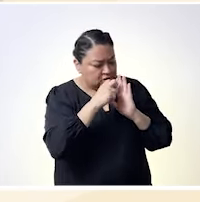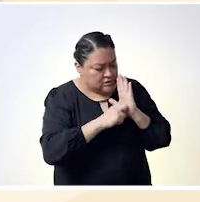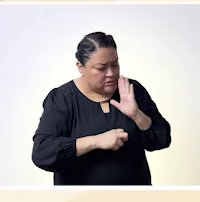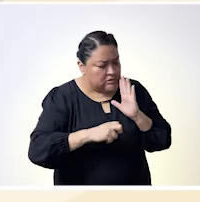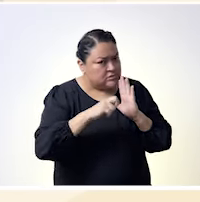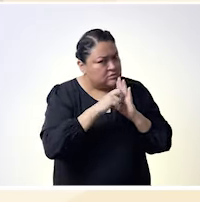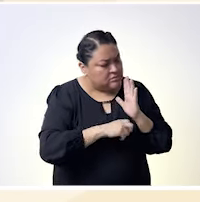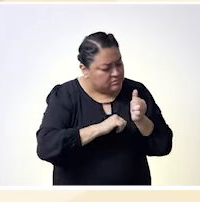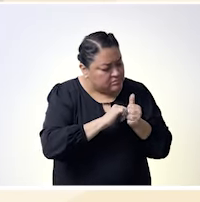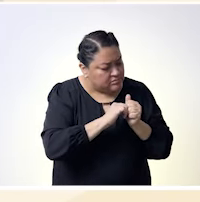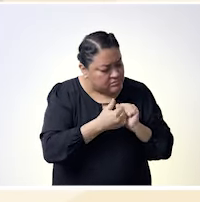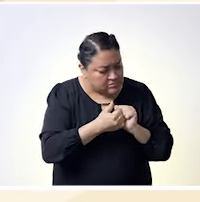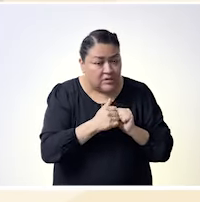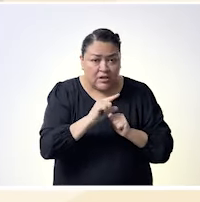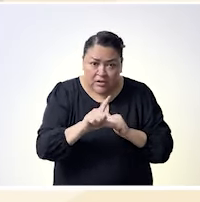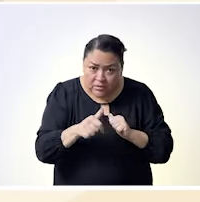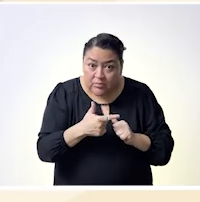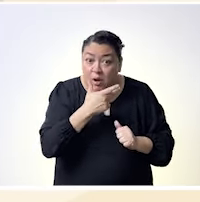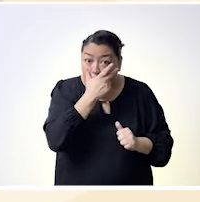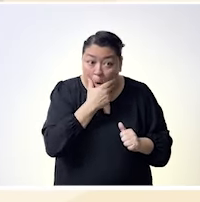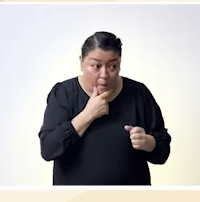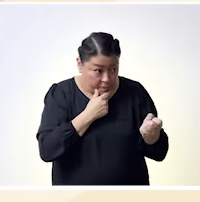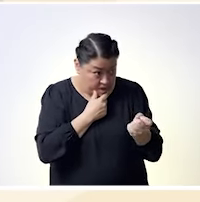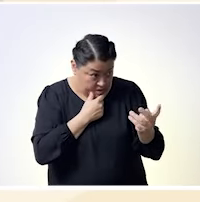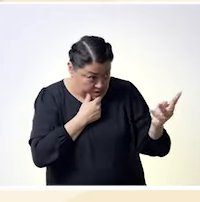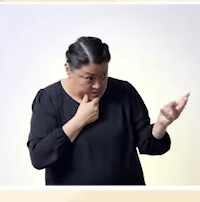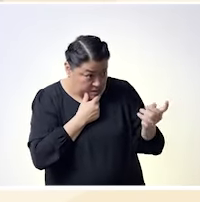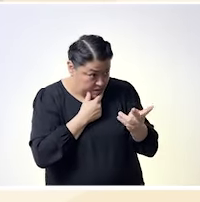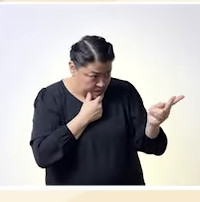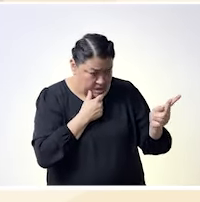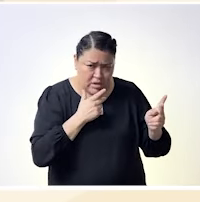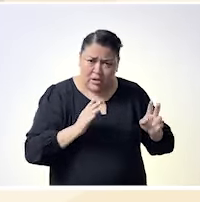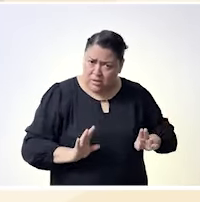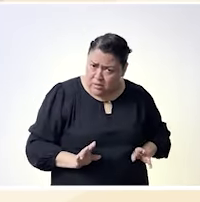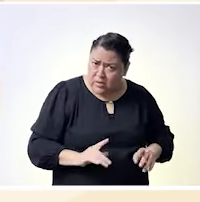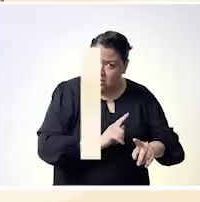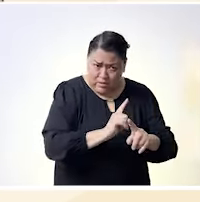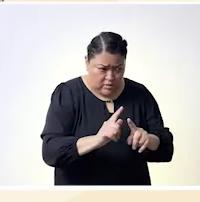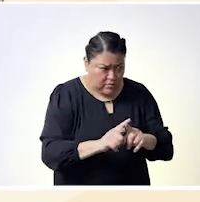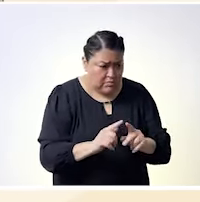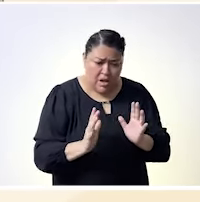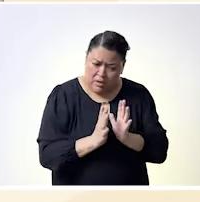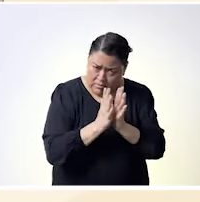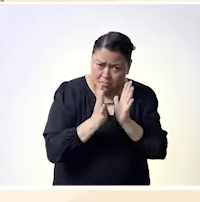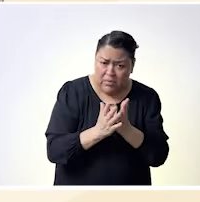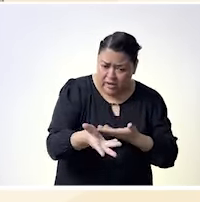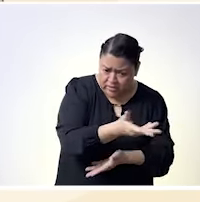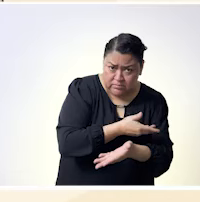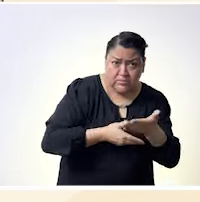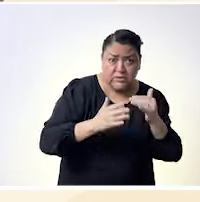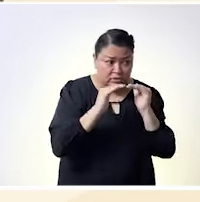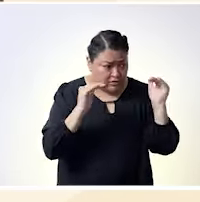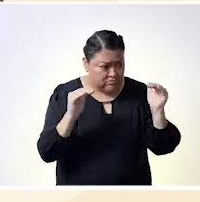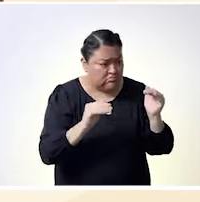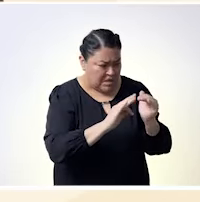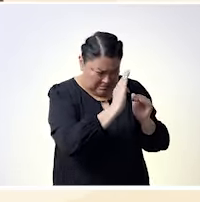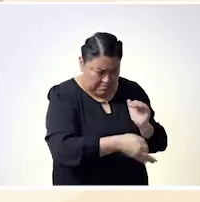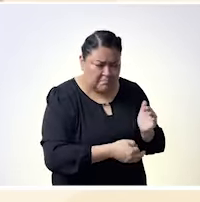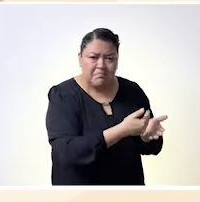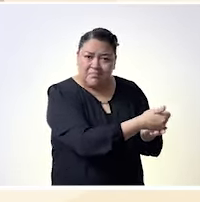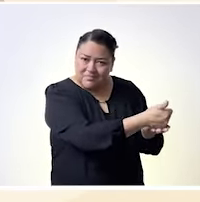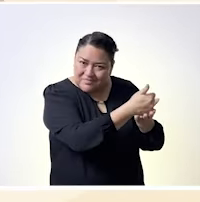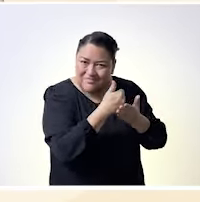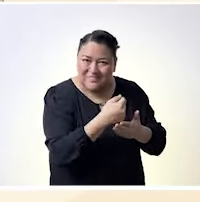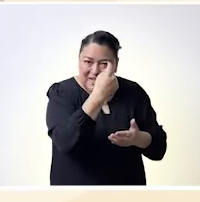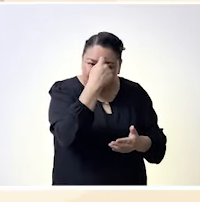conocimiento el tejer esas redes de acompañamiento ese empoderamiento colectivo entonces me